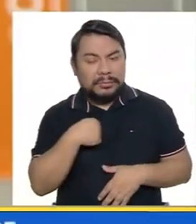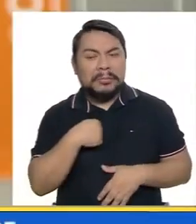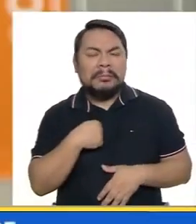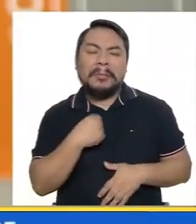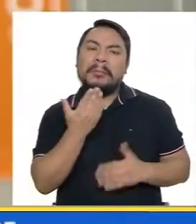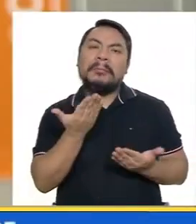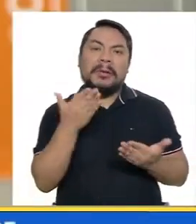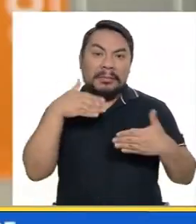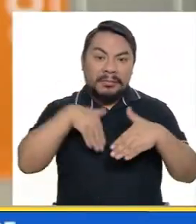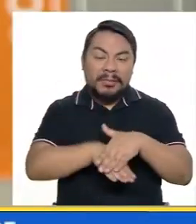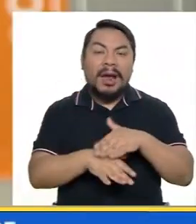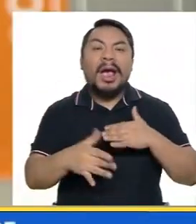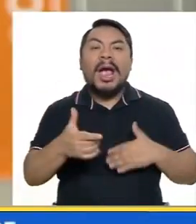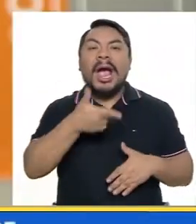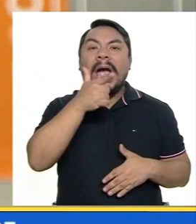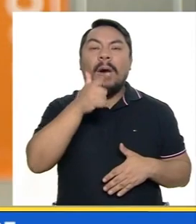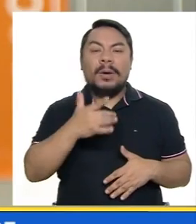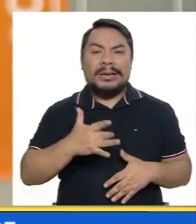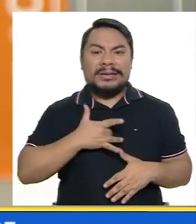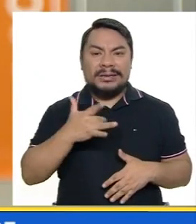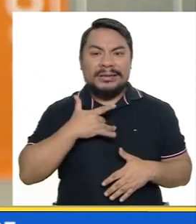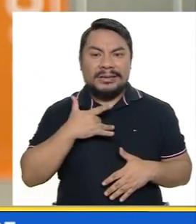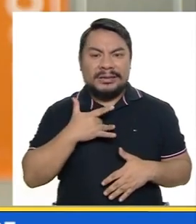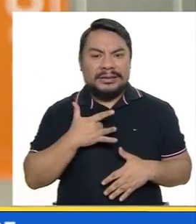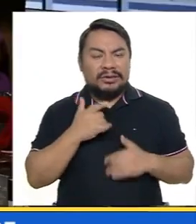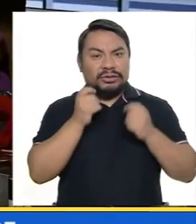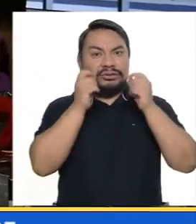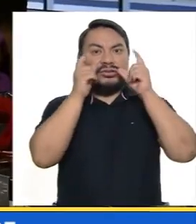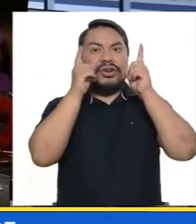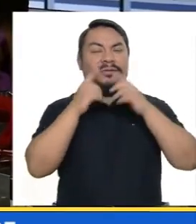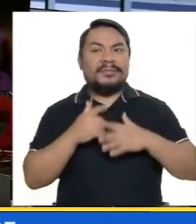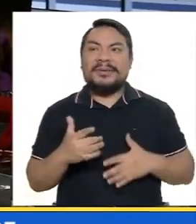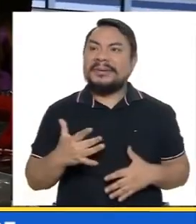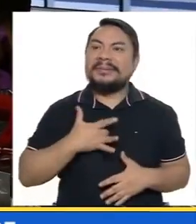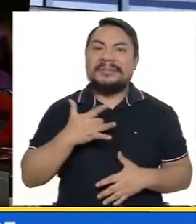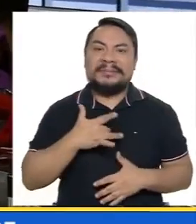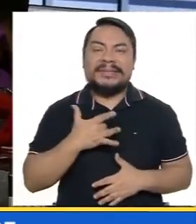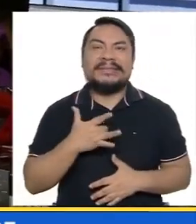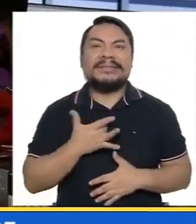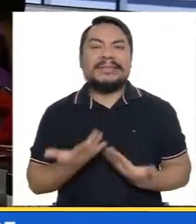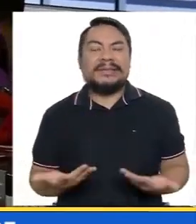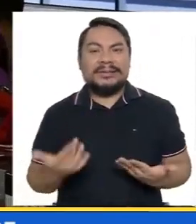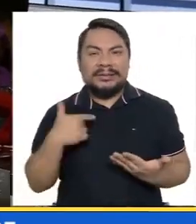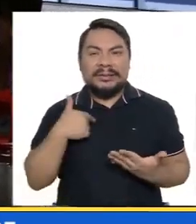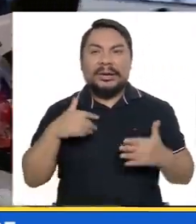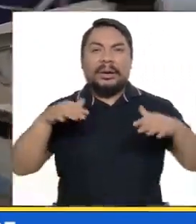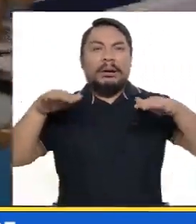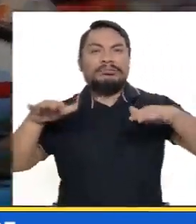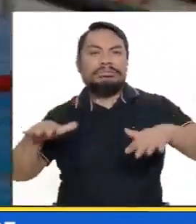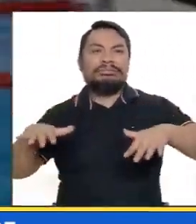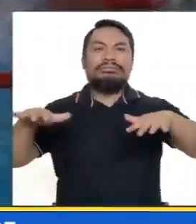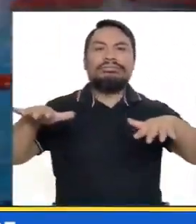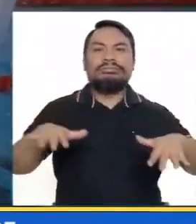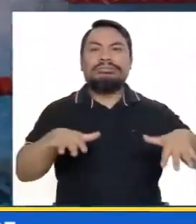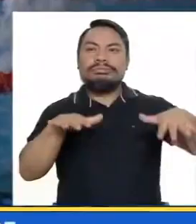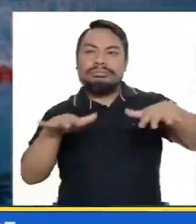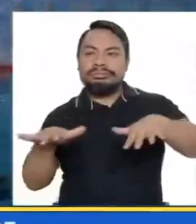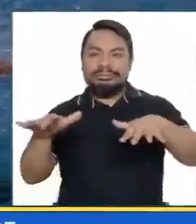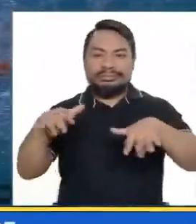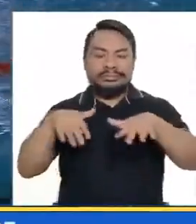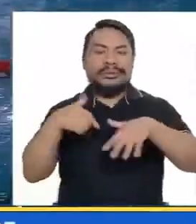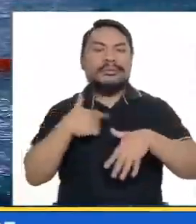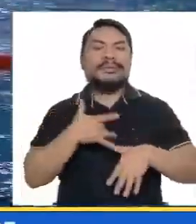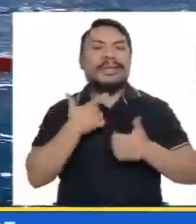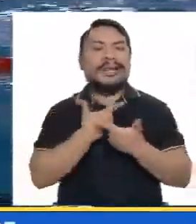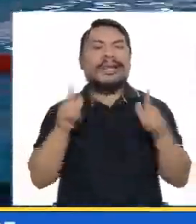me metí al agua, sentía asombro y me sentía que estaba flotando y me